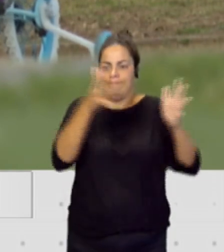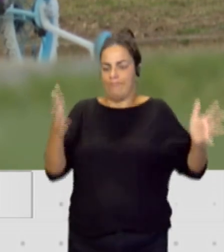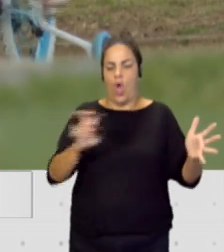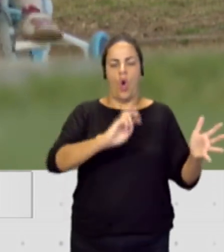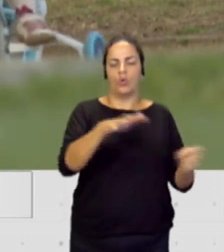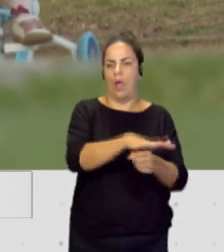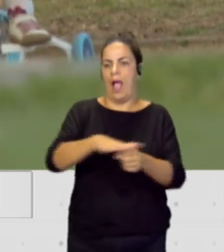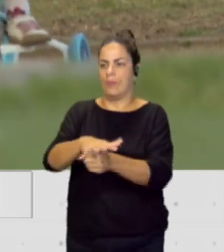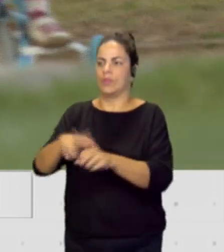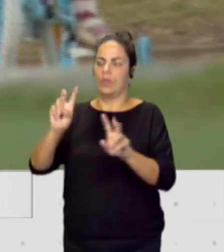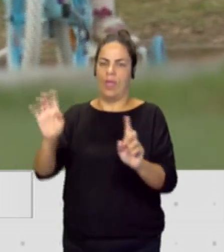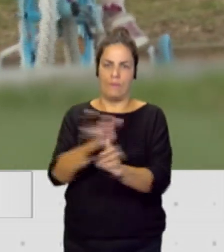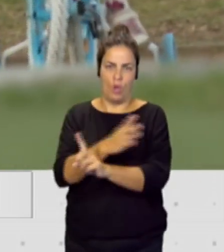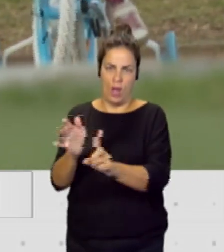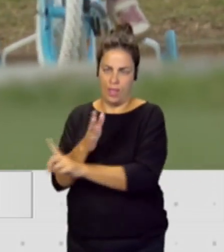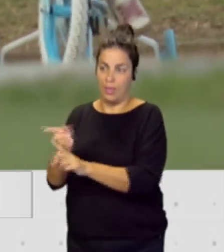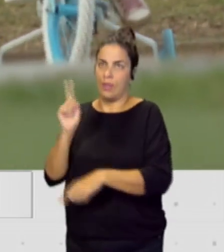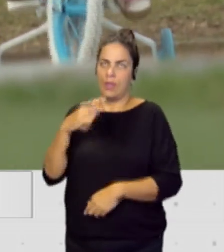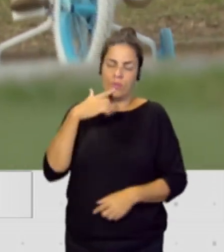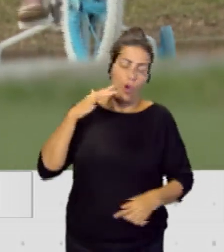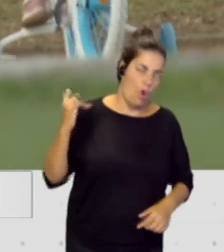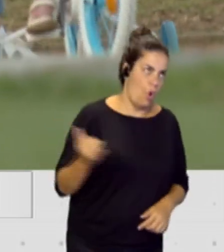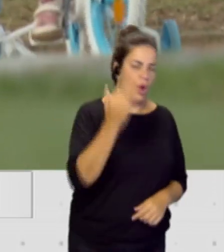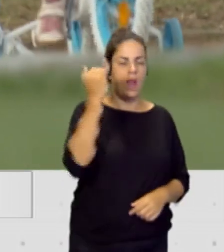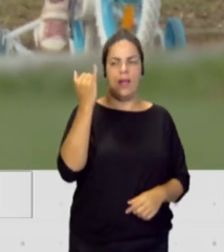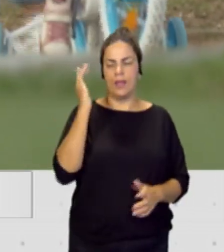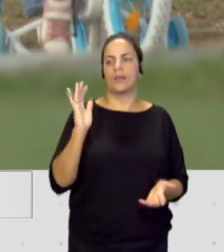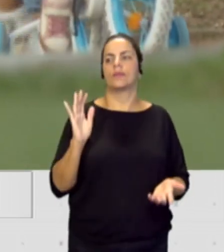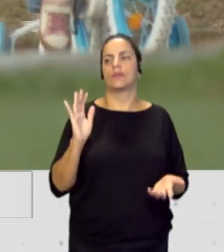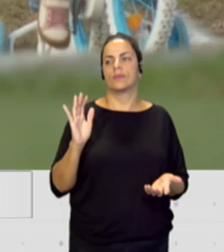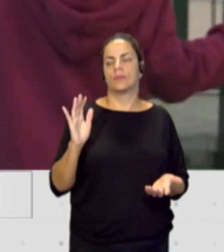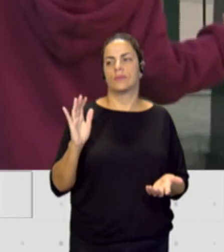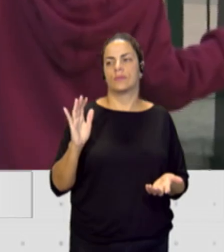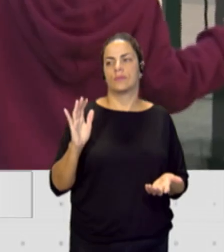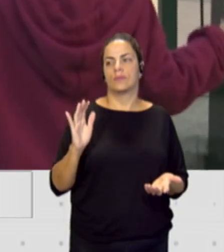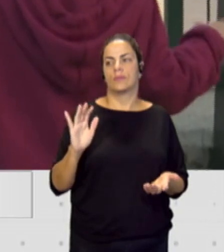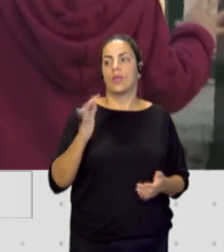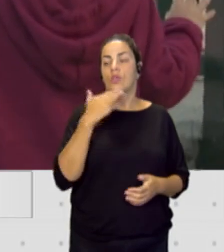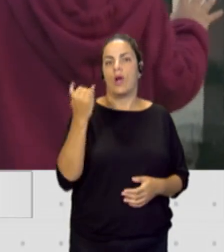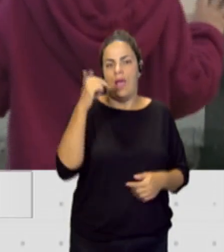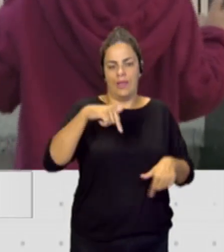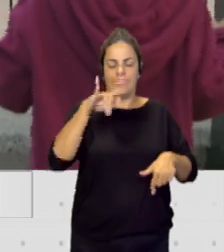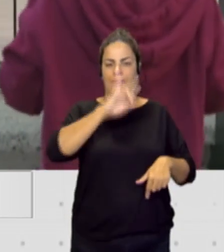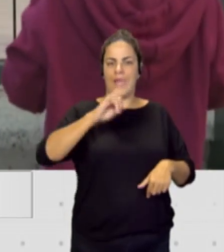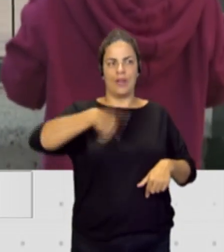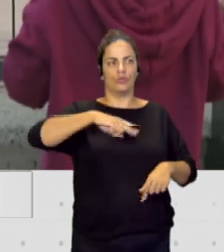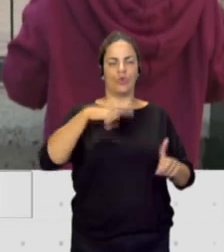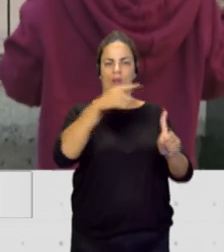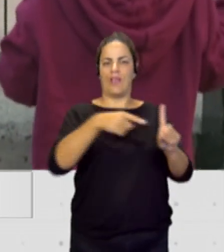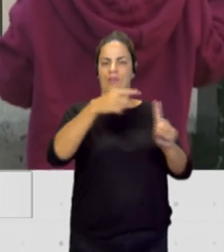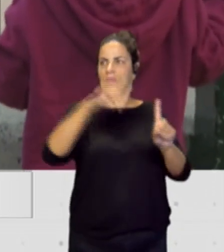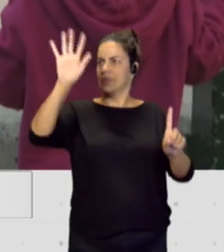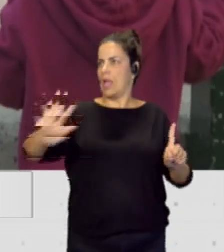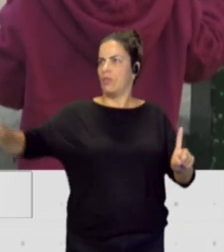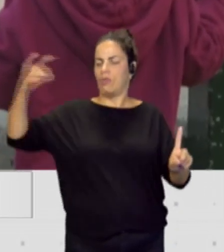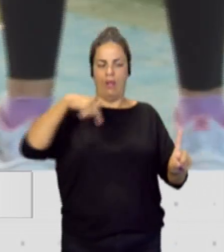violencia. Ojalá, ojalá, ojalá, ojalá. Y qué bonito ser en Canarias referentes a nivel nacional